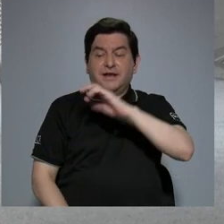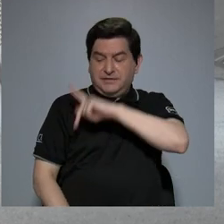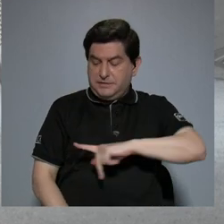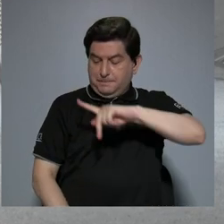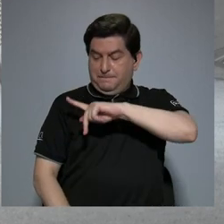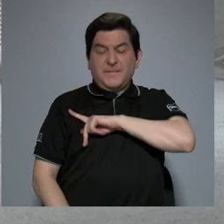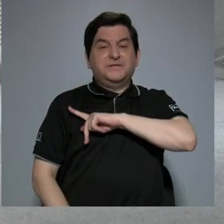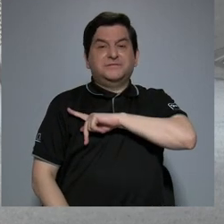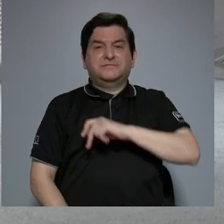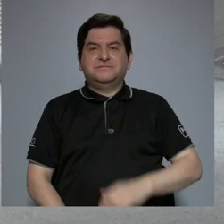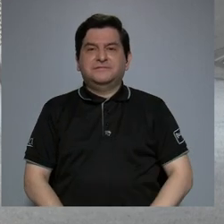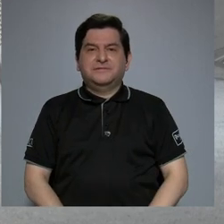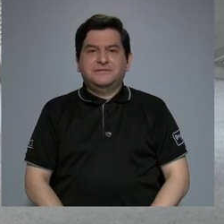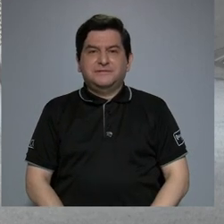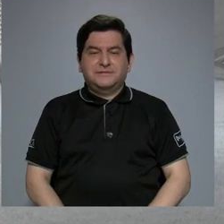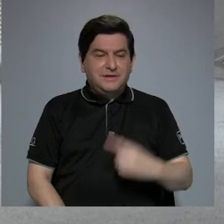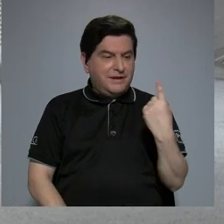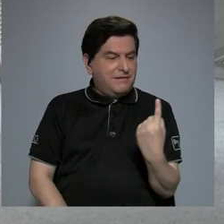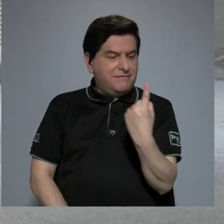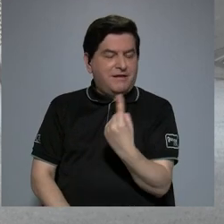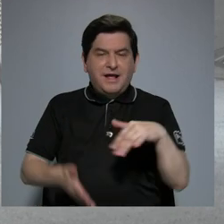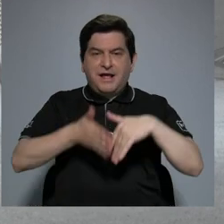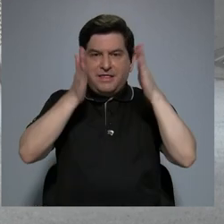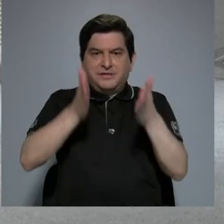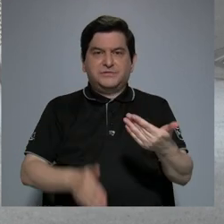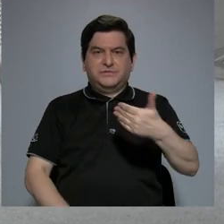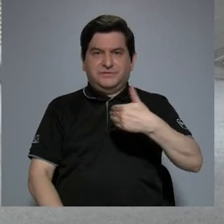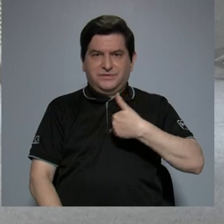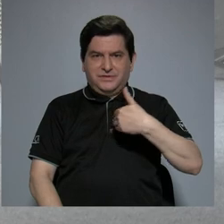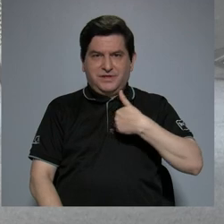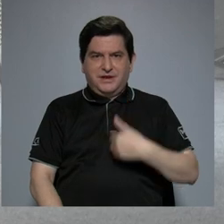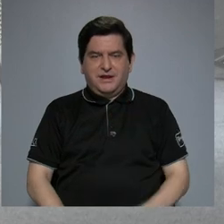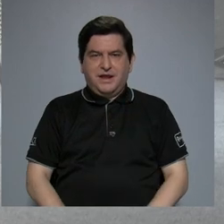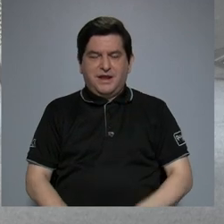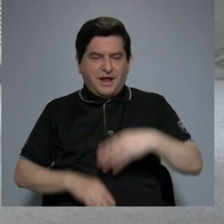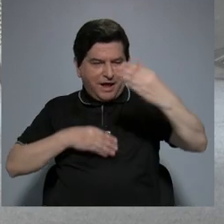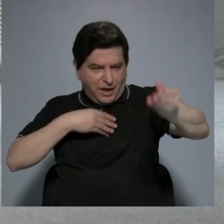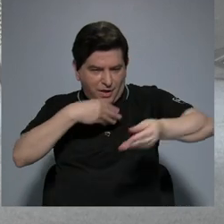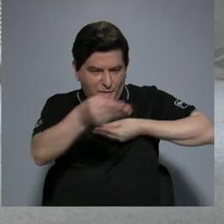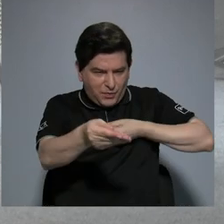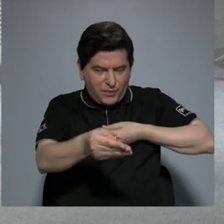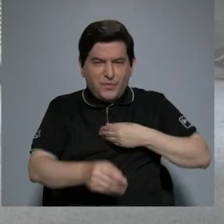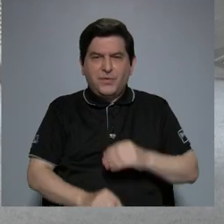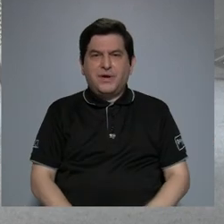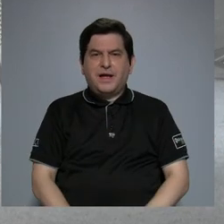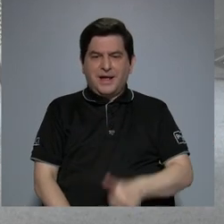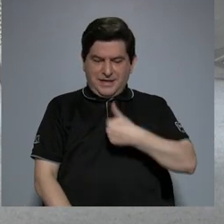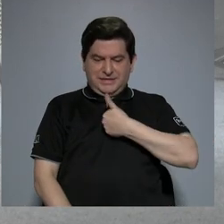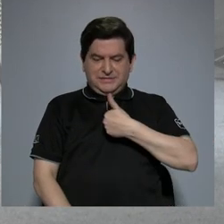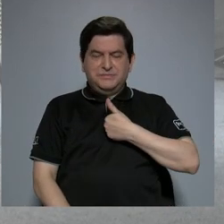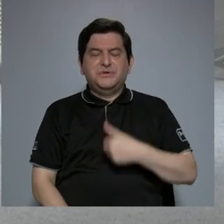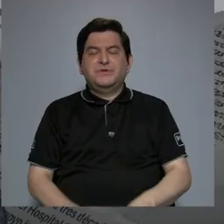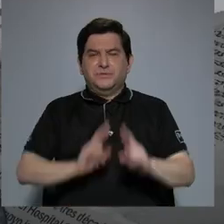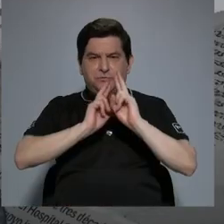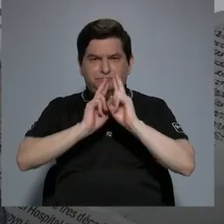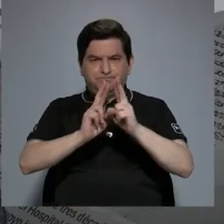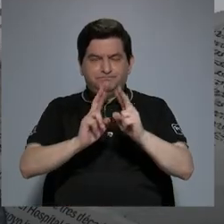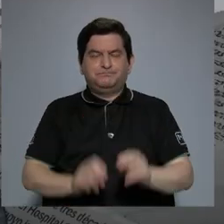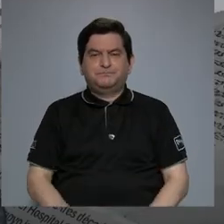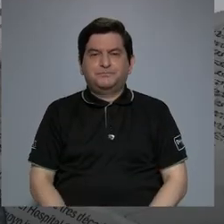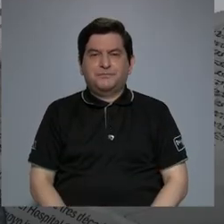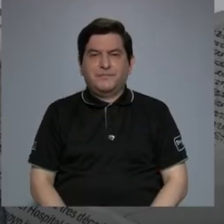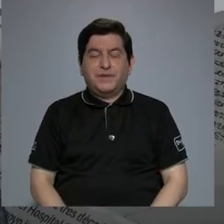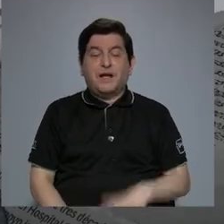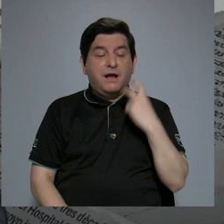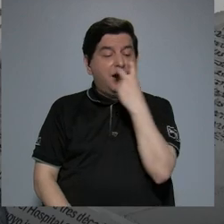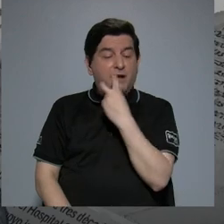porque cada estudiante recibe retroalimentación personalizada de su desempeño, tanto en